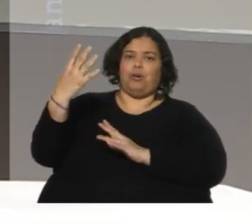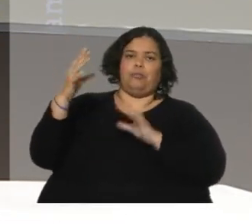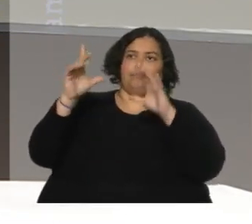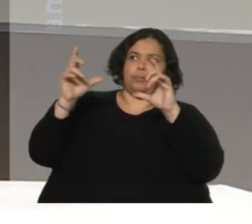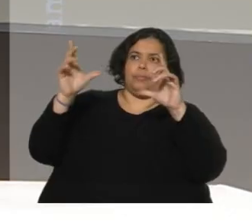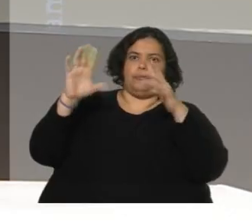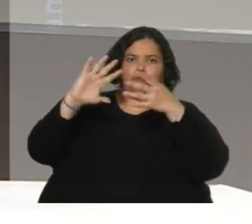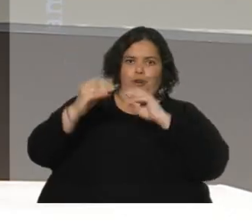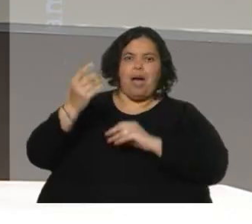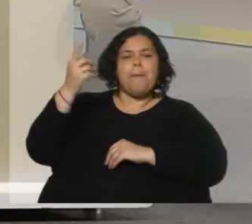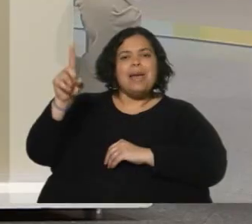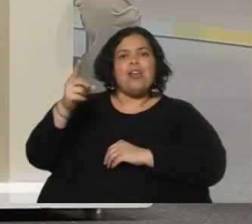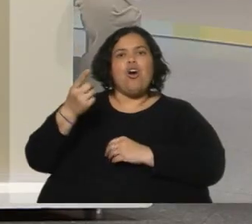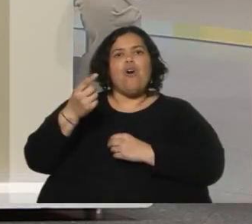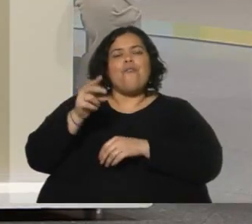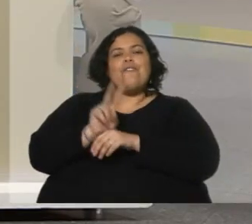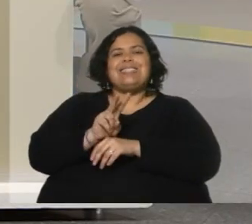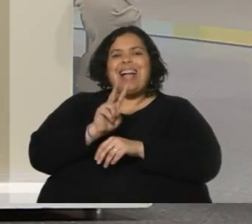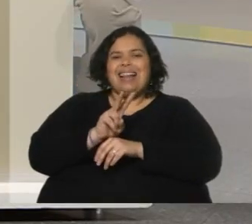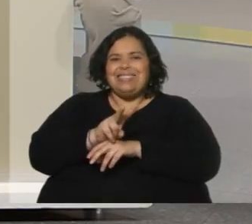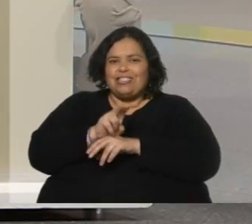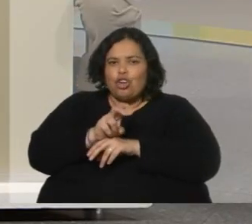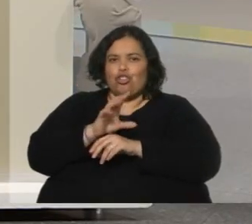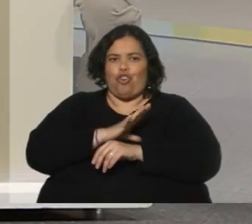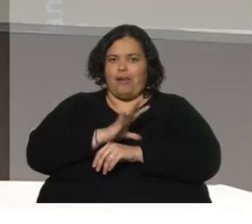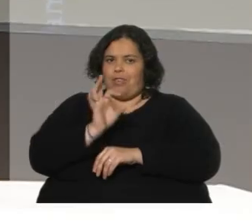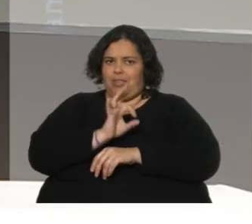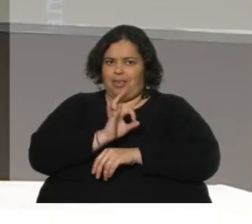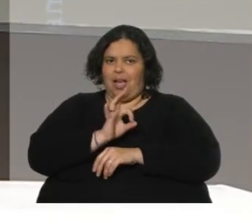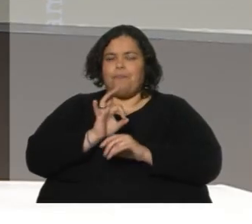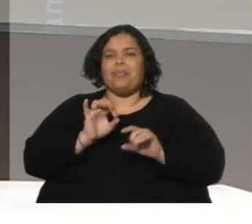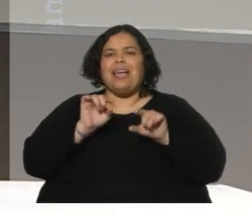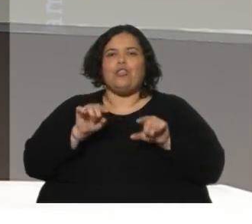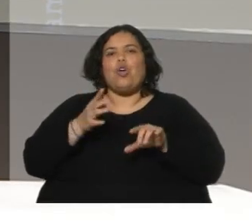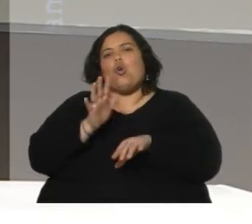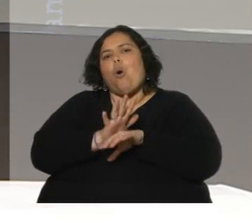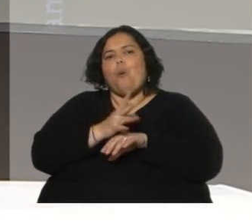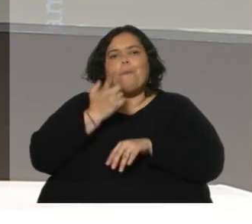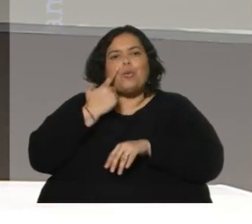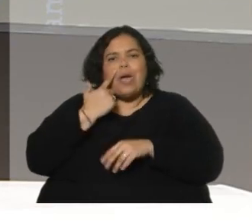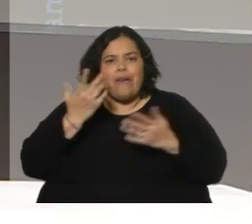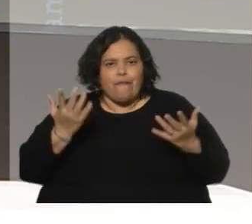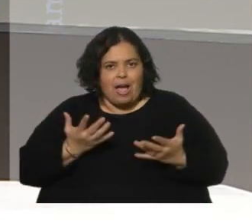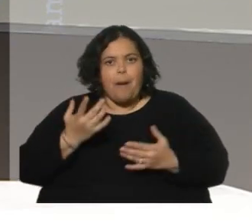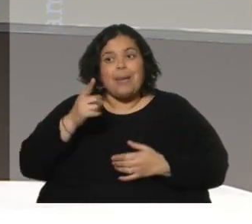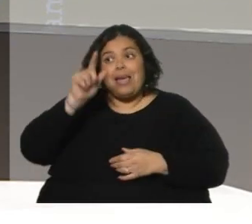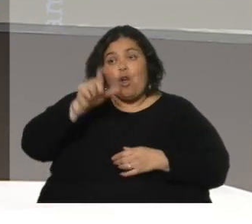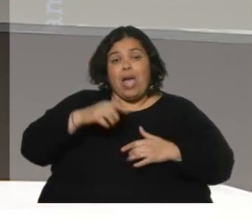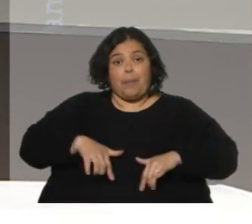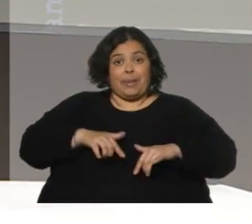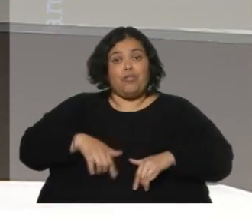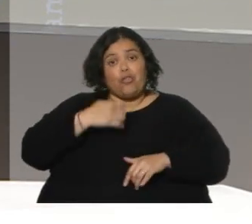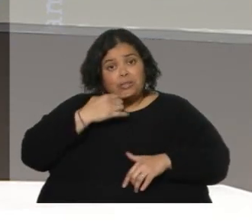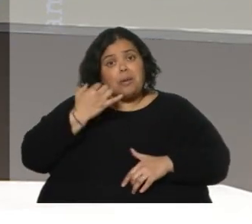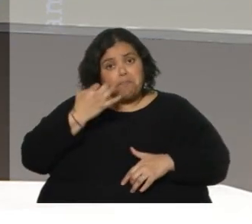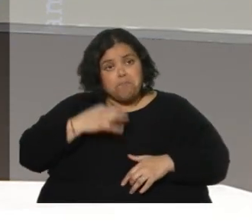pero no están fiscalizando todavía. Es una parte de prueba. Pero bueno, él entiende que hay un gran respeto y que